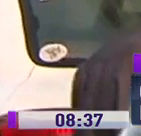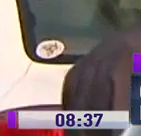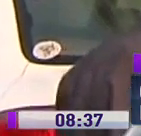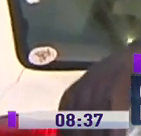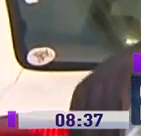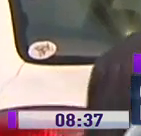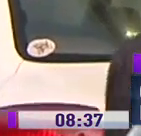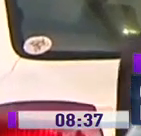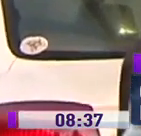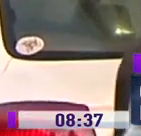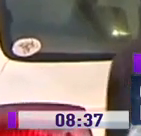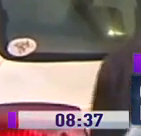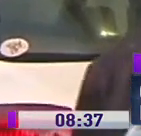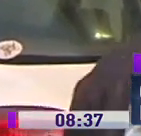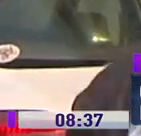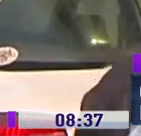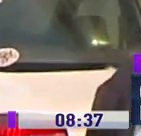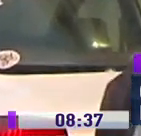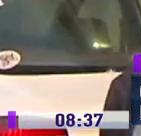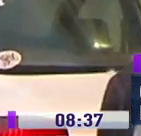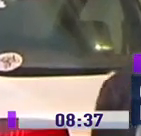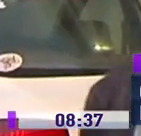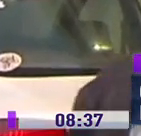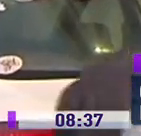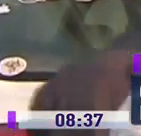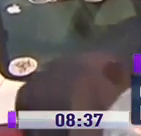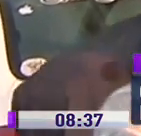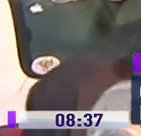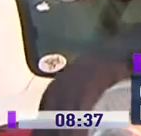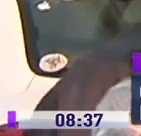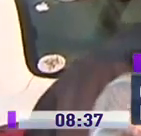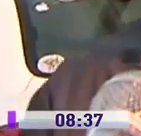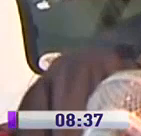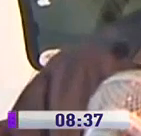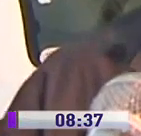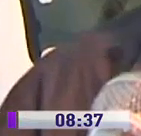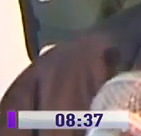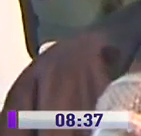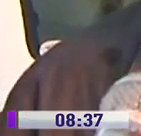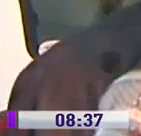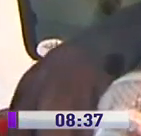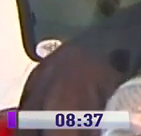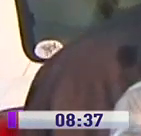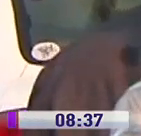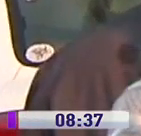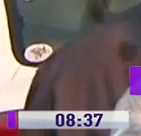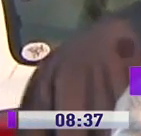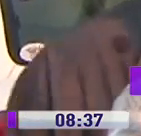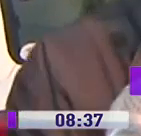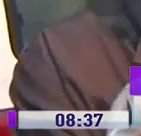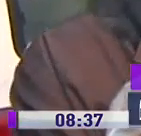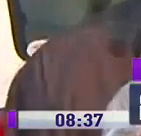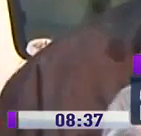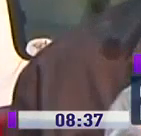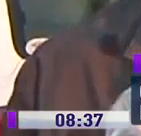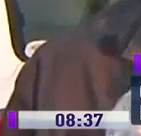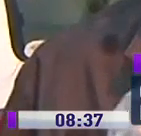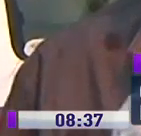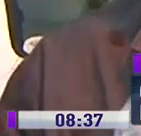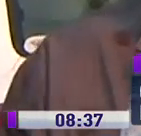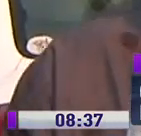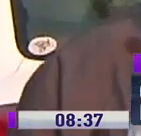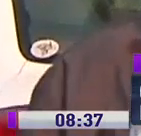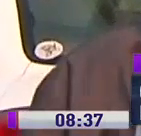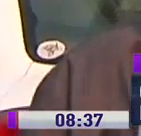riguroso, el registro civil, a cada otro trámite, y llego aquí, hay que hacer cola para mañana, y de ahí, teniendo bóveda propia, comprada hace cuatro años,